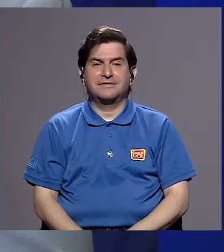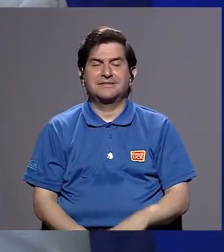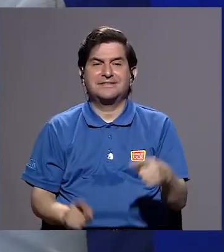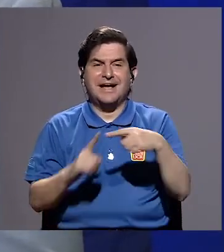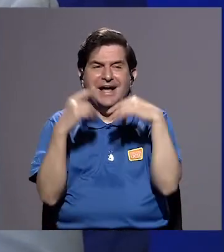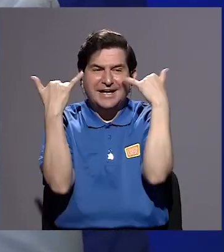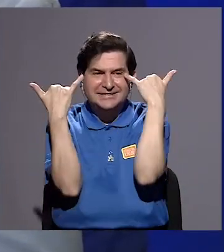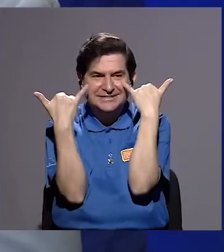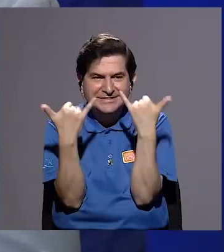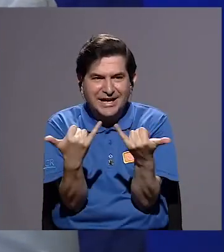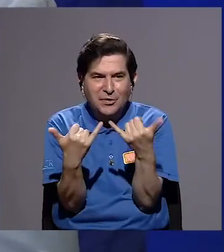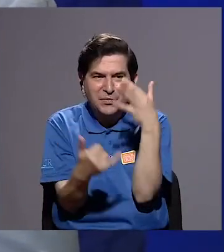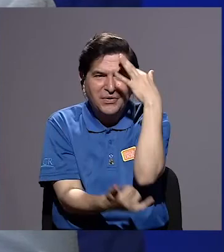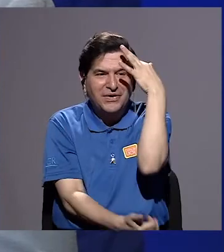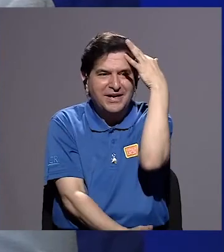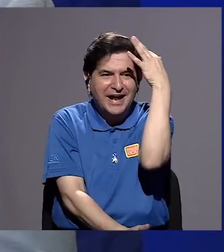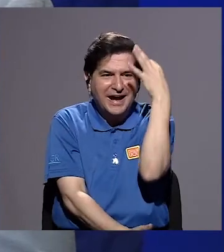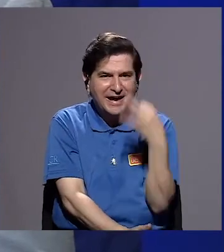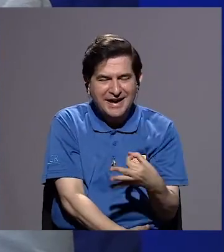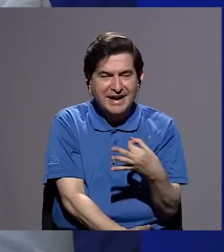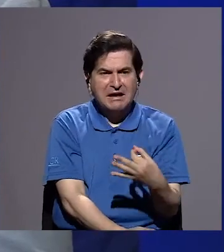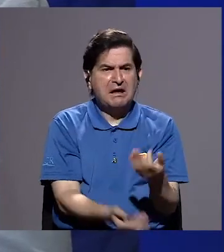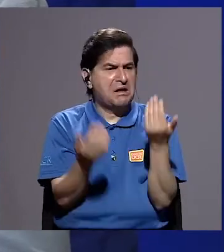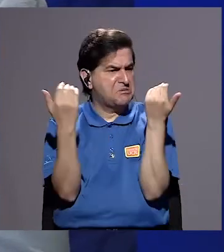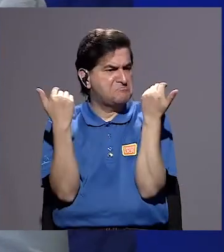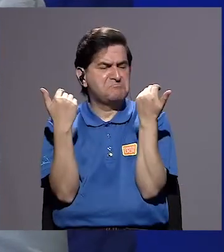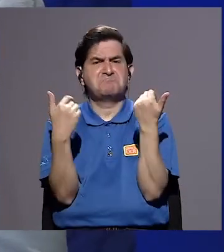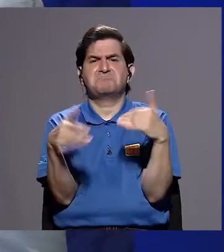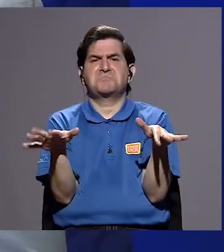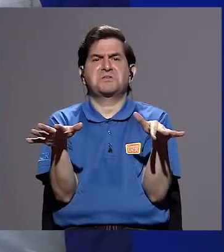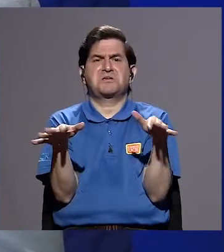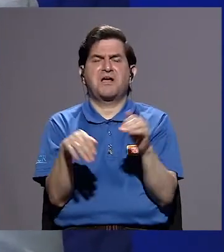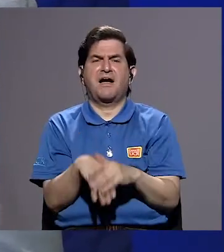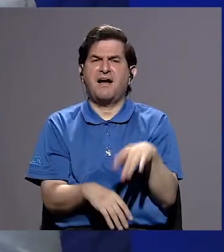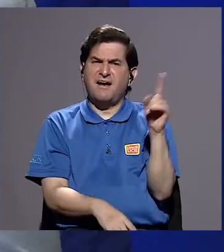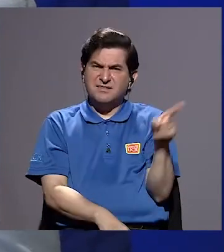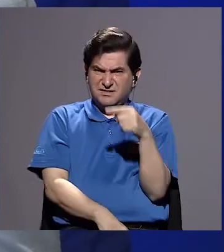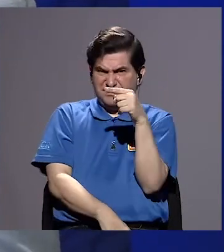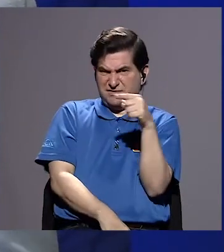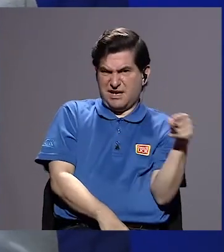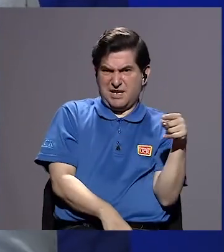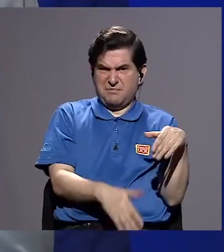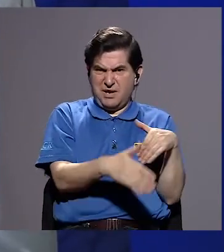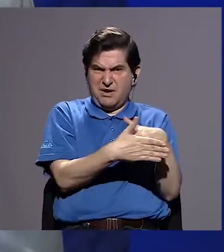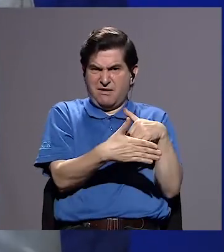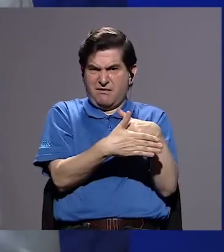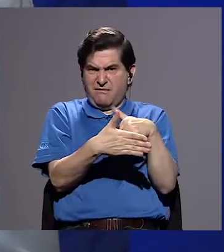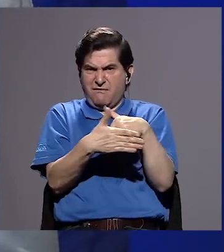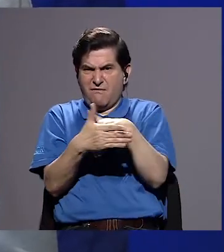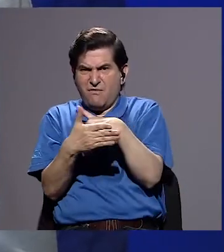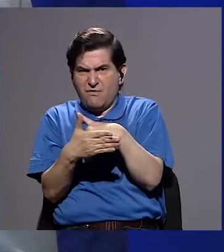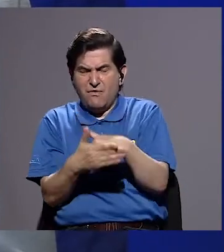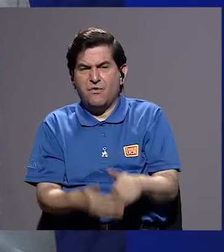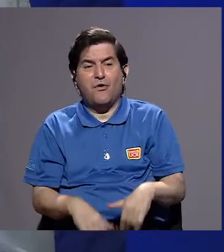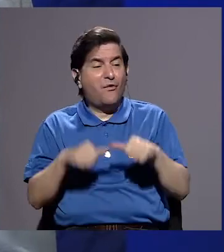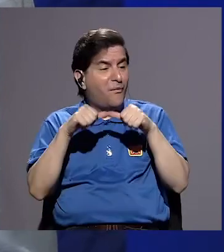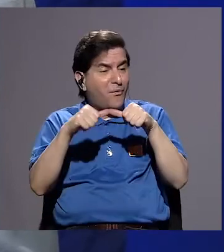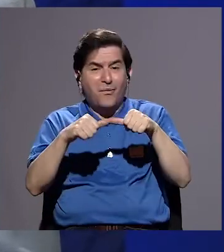a la fecha, ¿considera que ya se han eliminado los obstáculos,